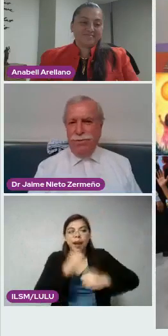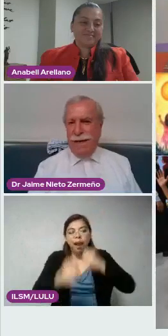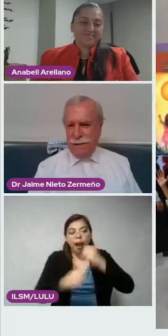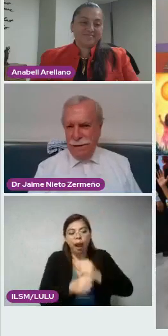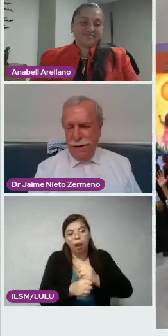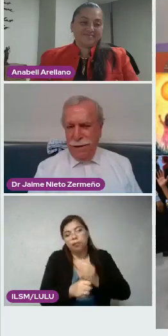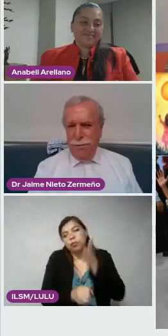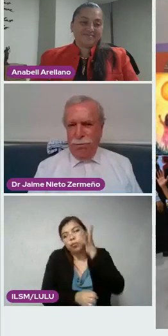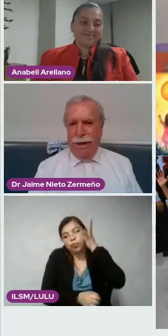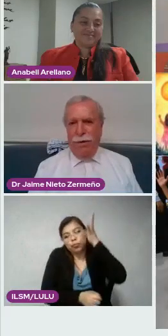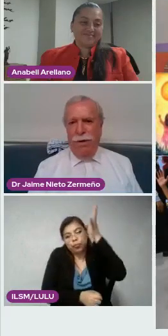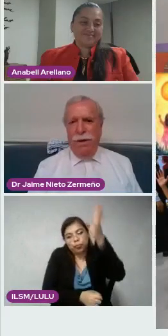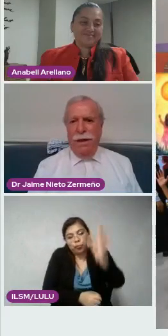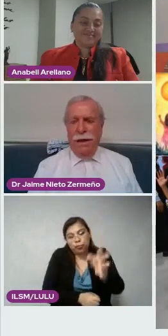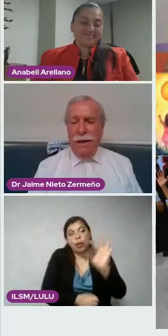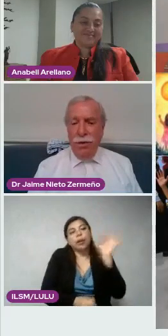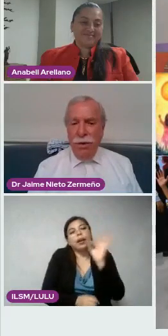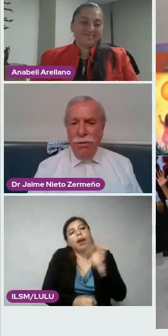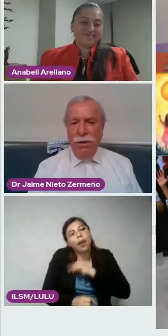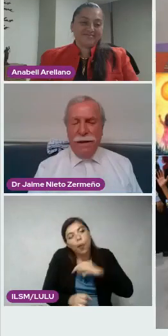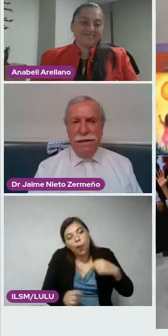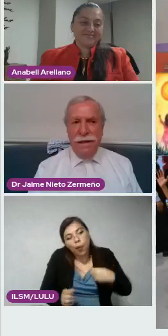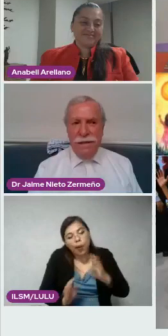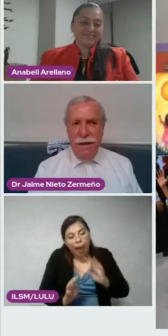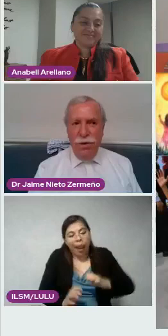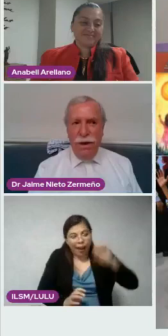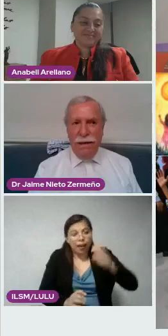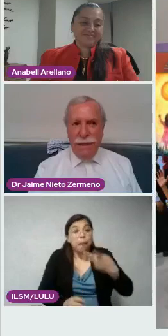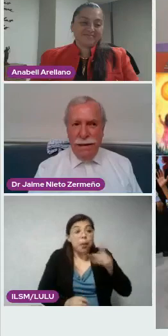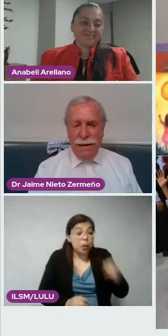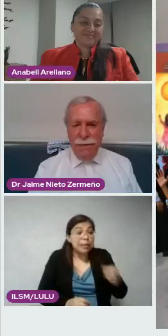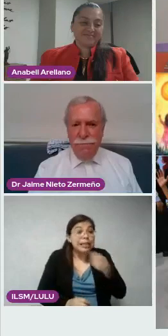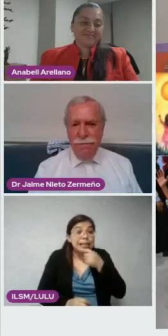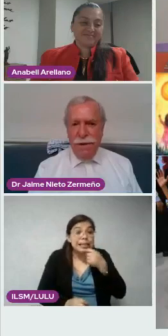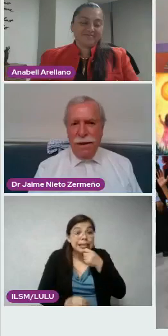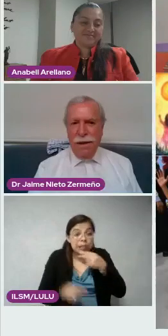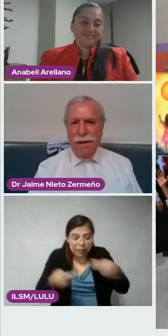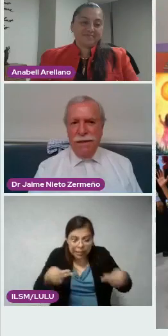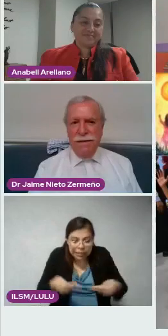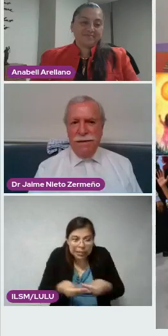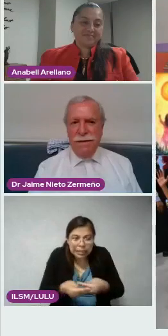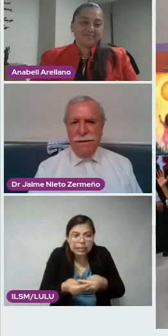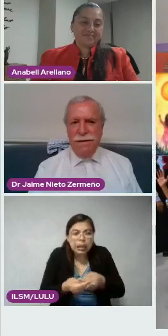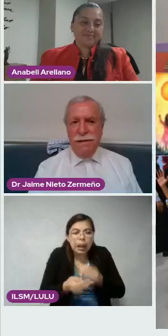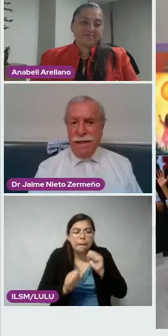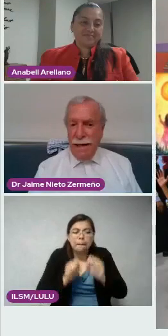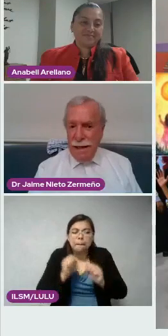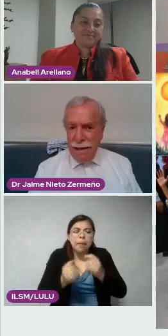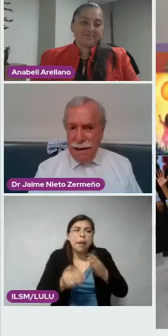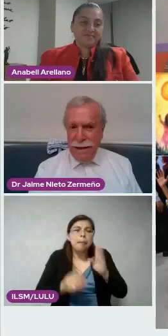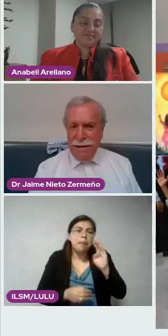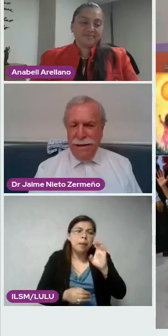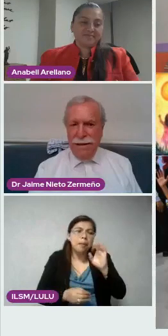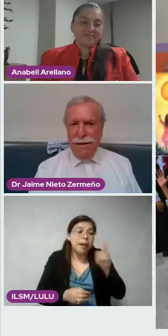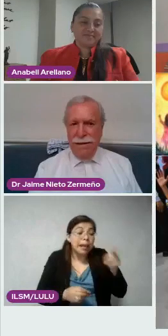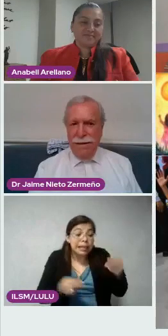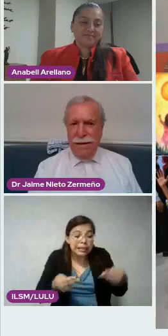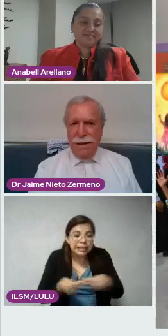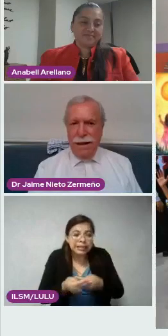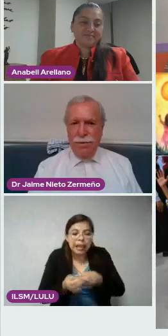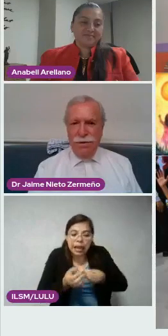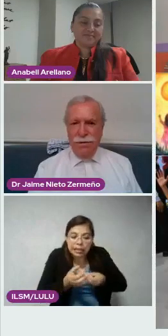o diez años más. Pero el niño, el recién nacido, el lactante, que es, se sale adelante,